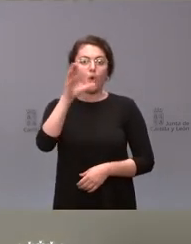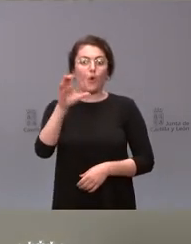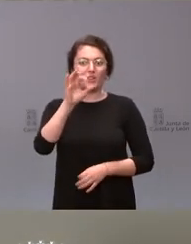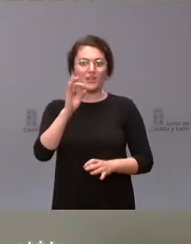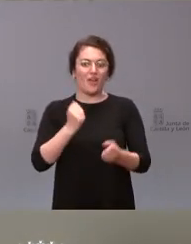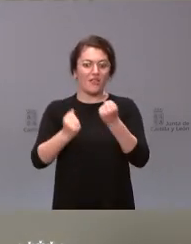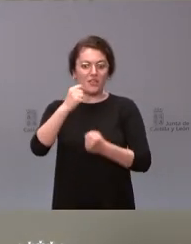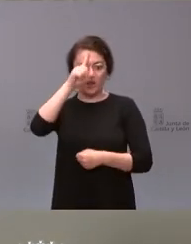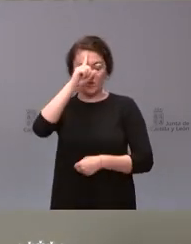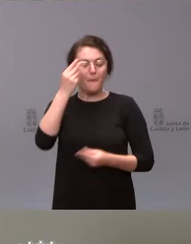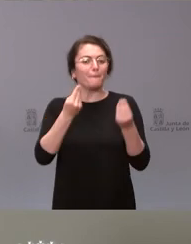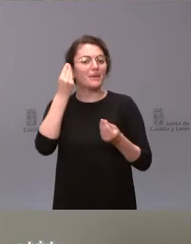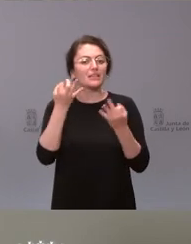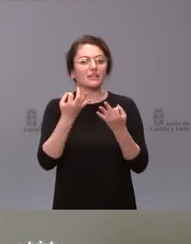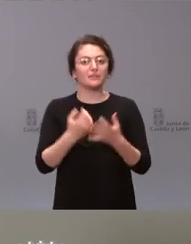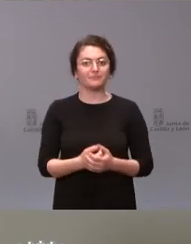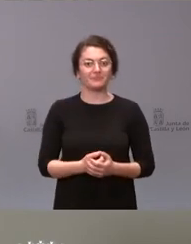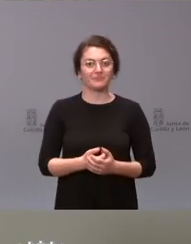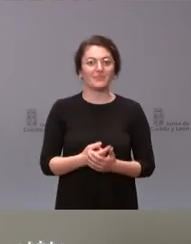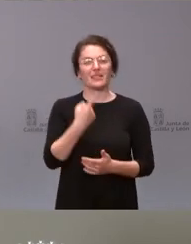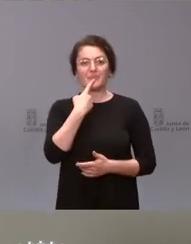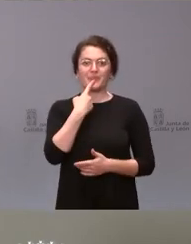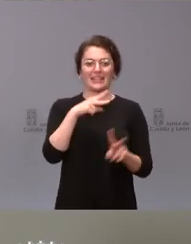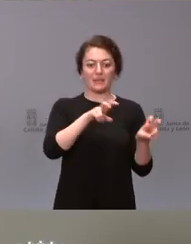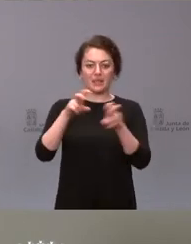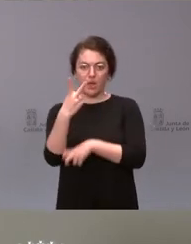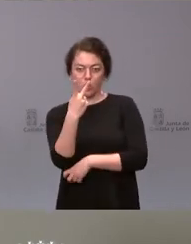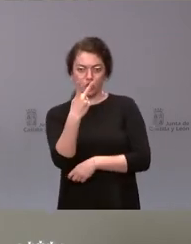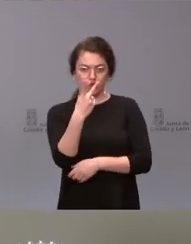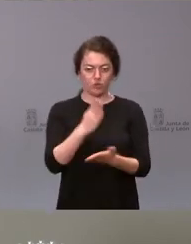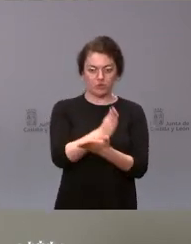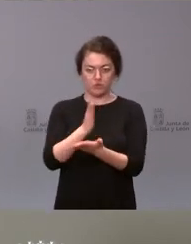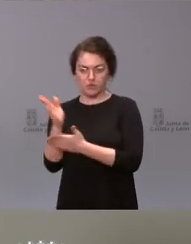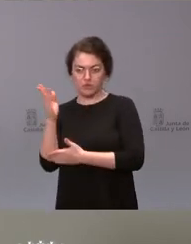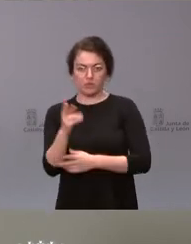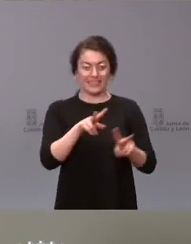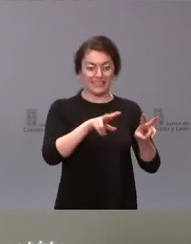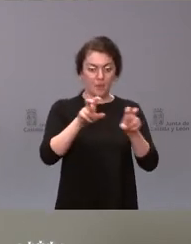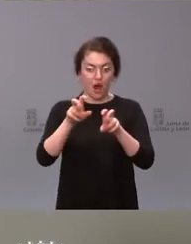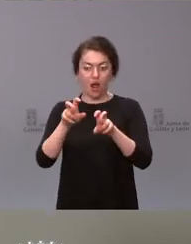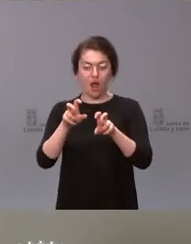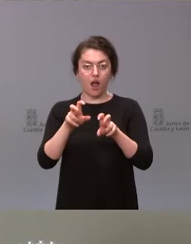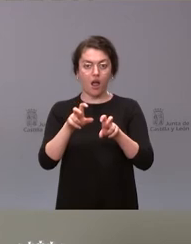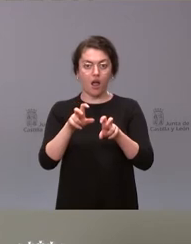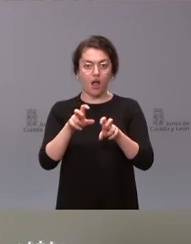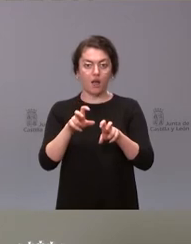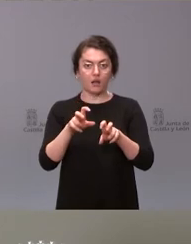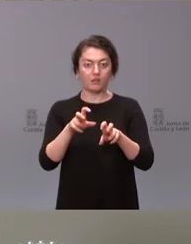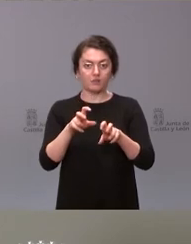Bueno aquí hay dos cosas claramente distintas hay cuestiones que lógicamente no solamente tienen nuestro